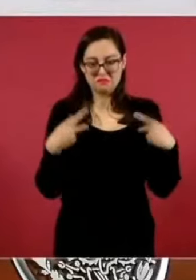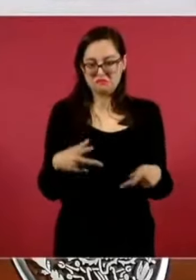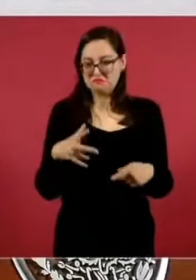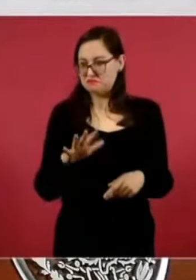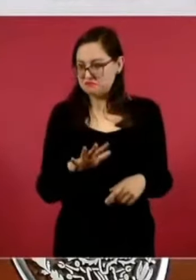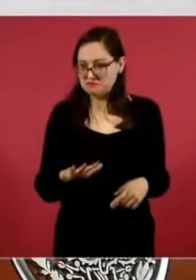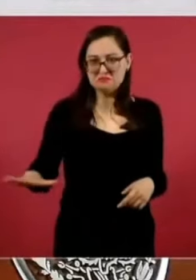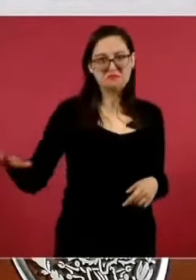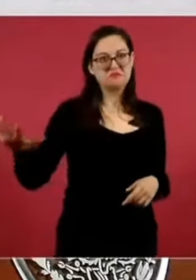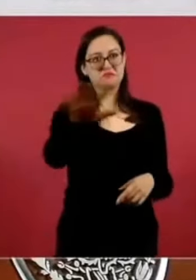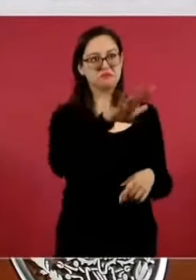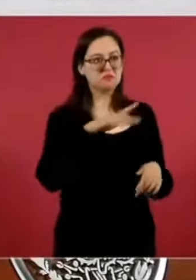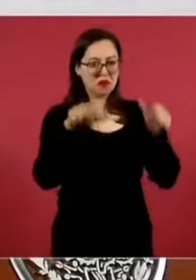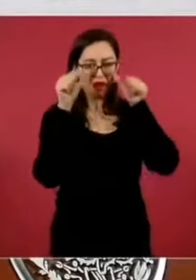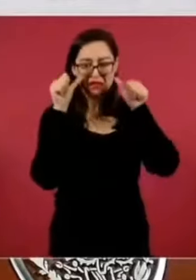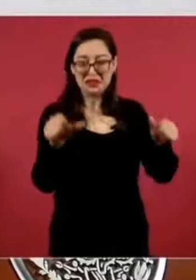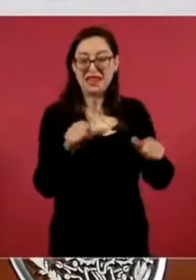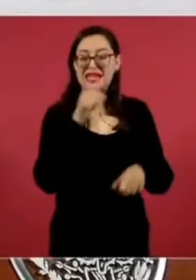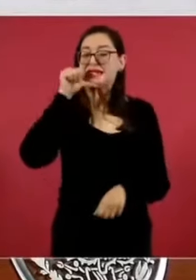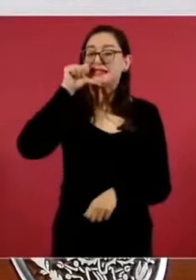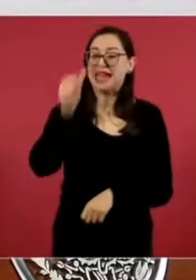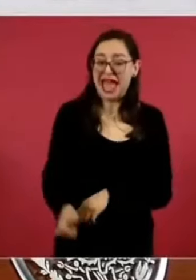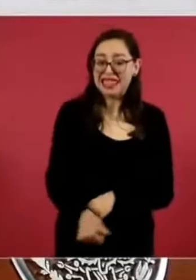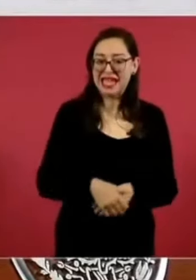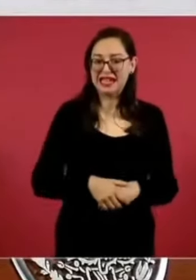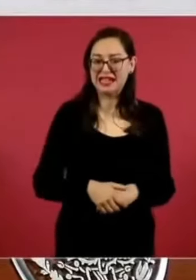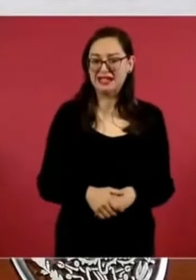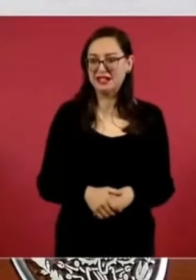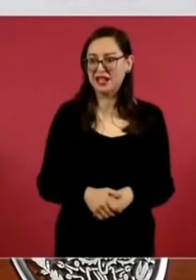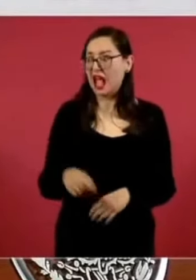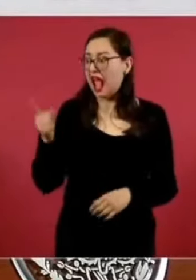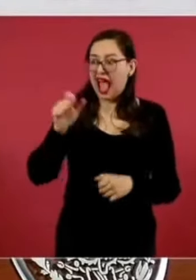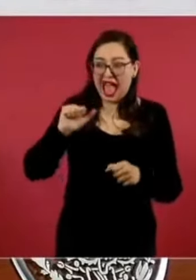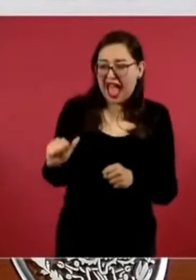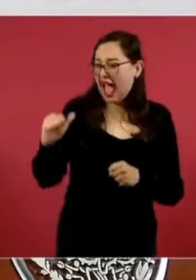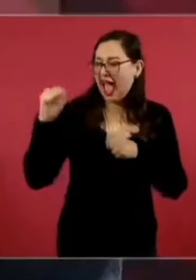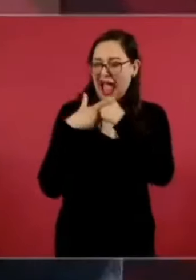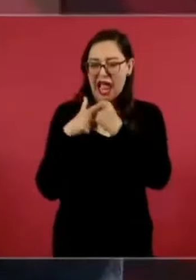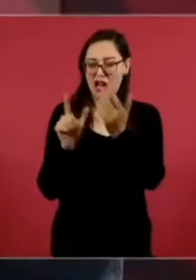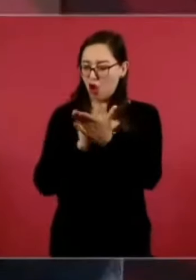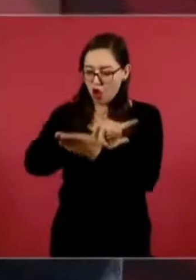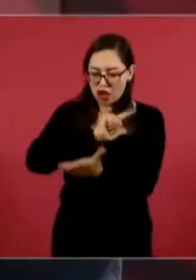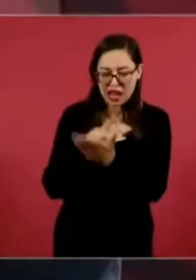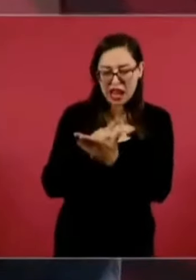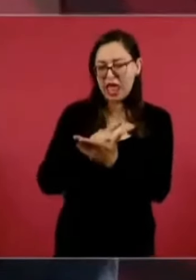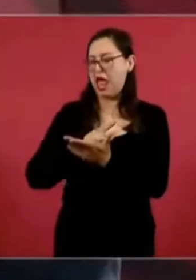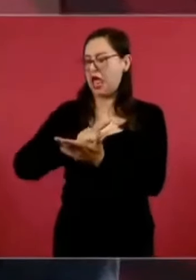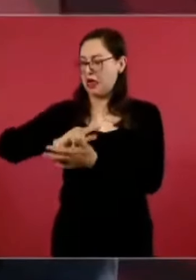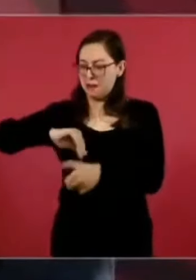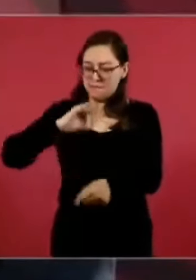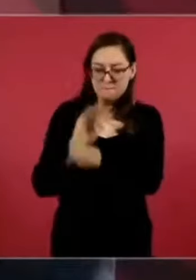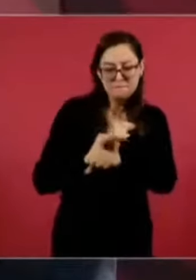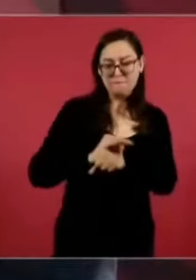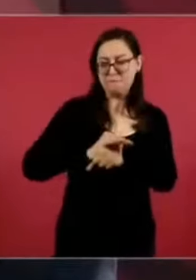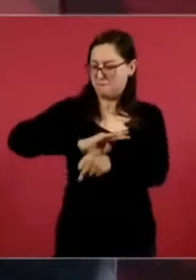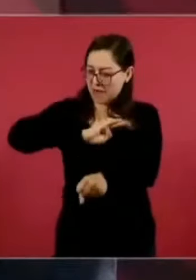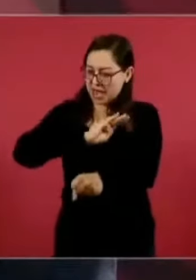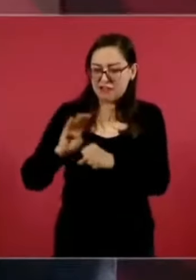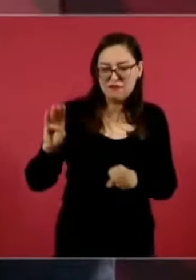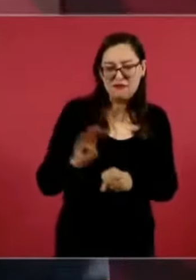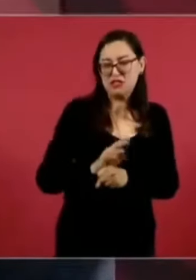una sola acción que hayan tomado en más de 30 años